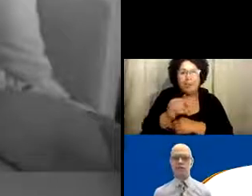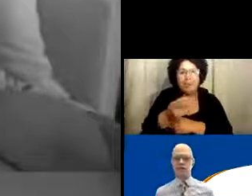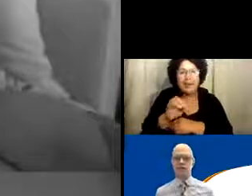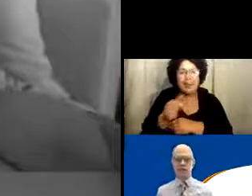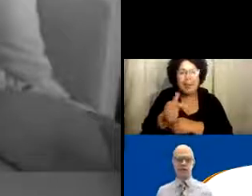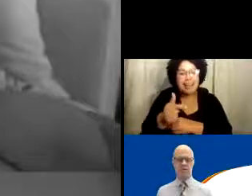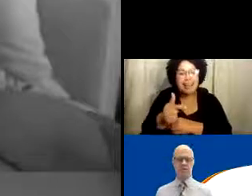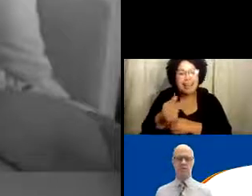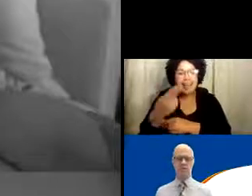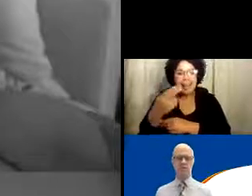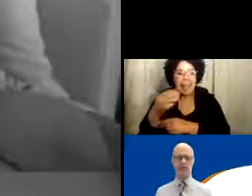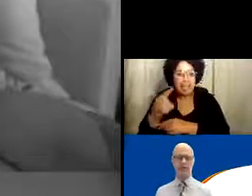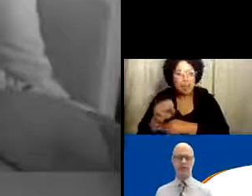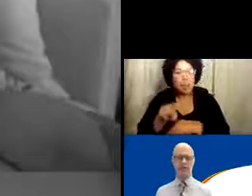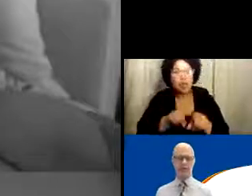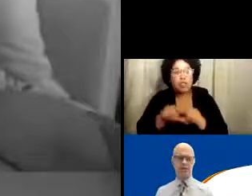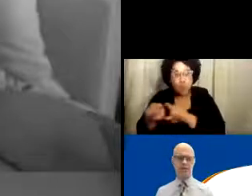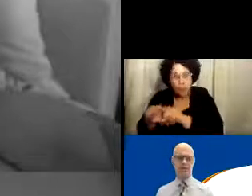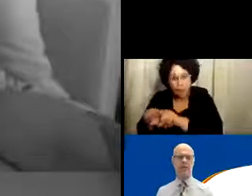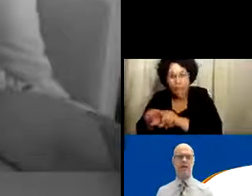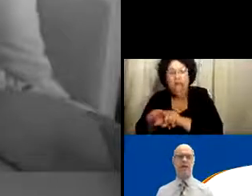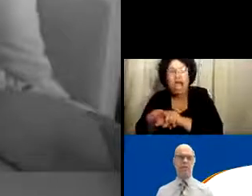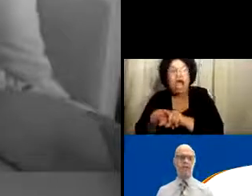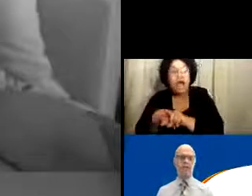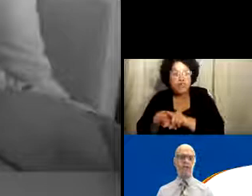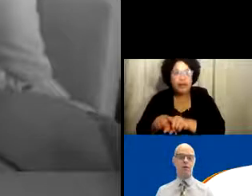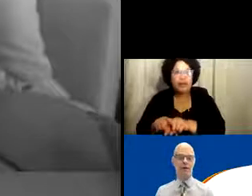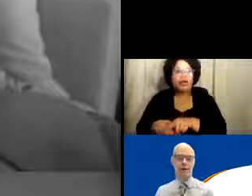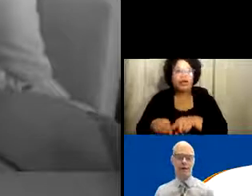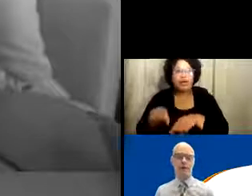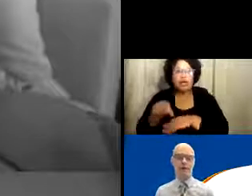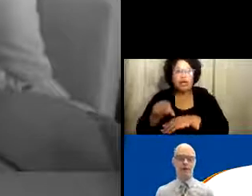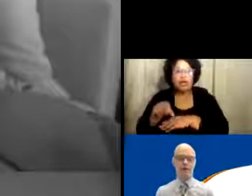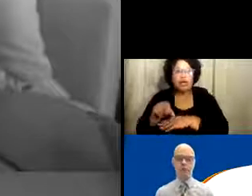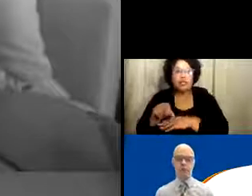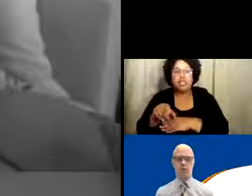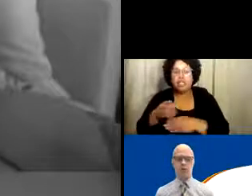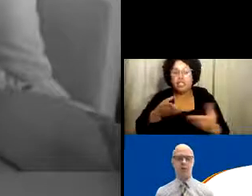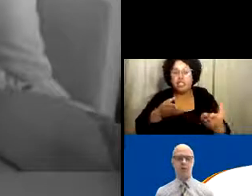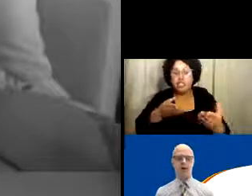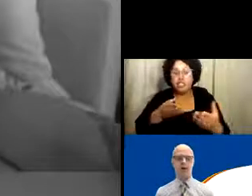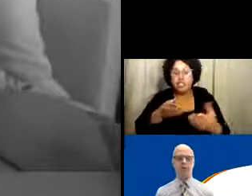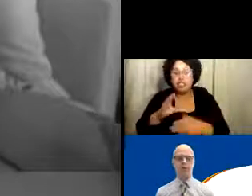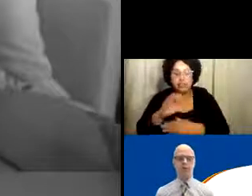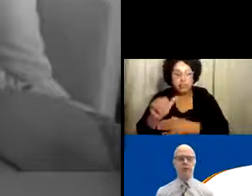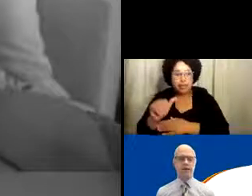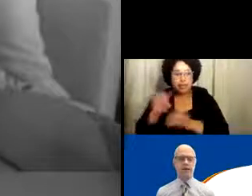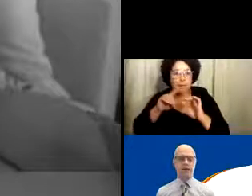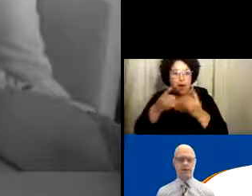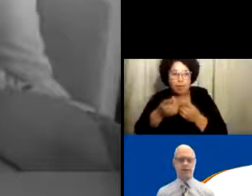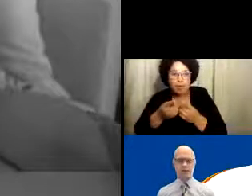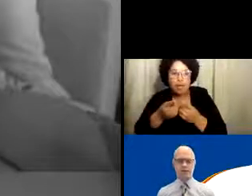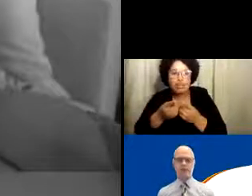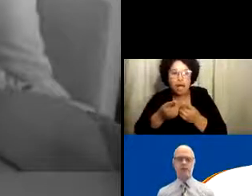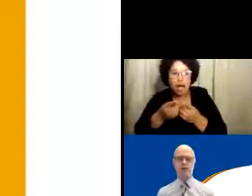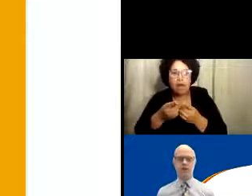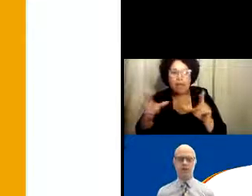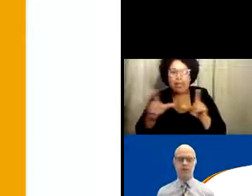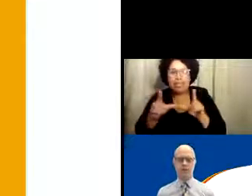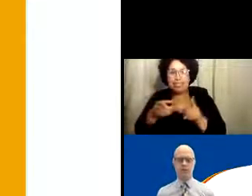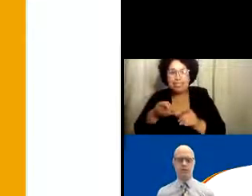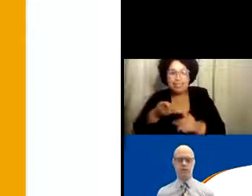PathPoint y Home of Guiding Homes. Y también tenemos comentarios aquí del Departamento de Discapacidad,